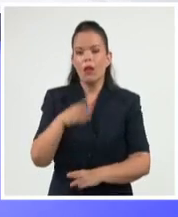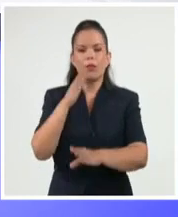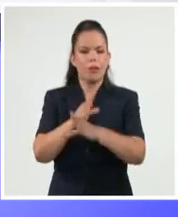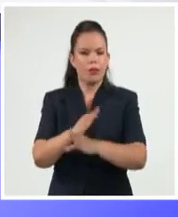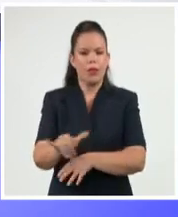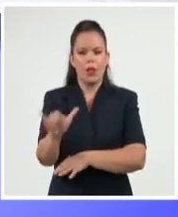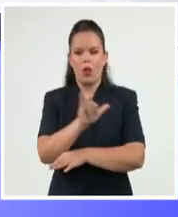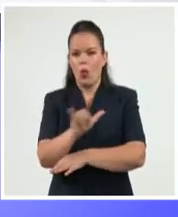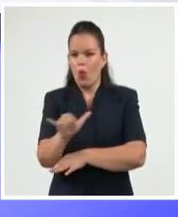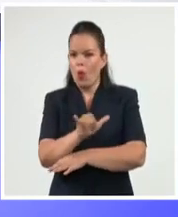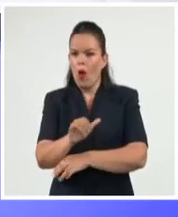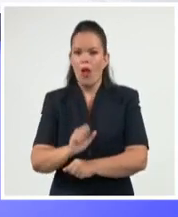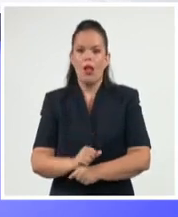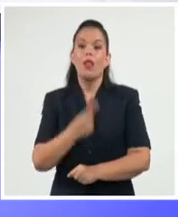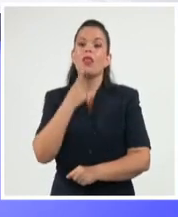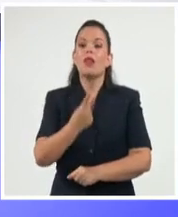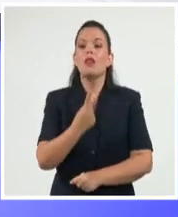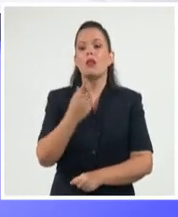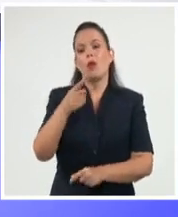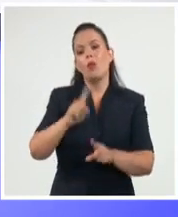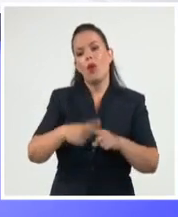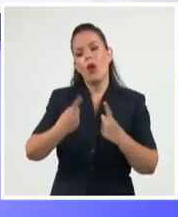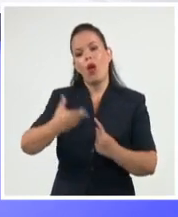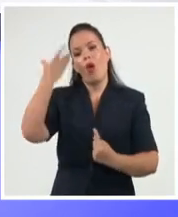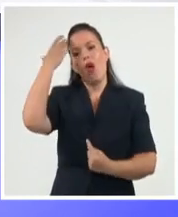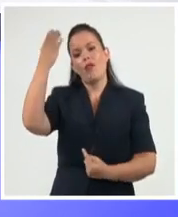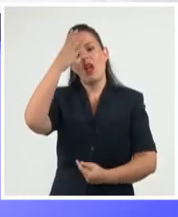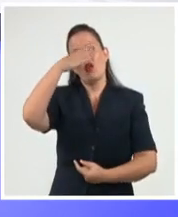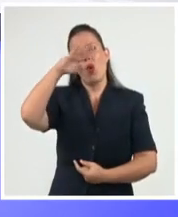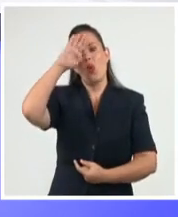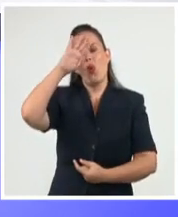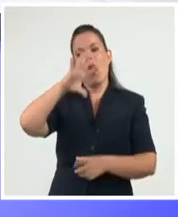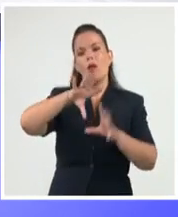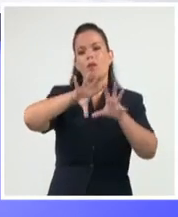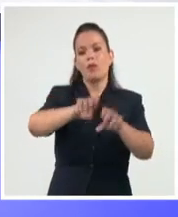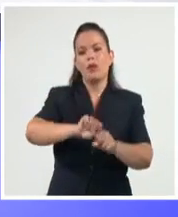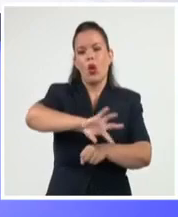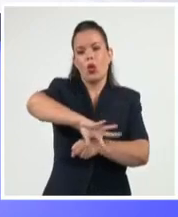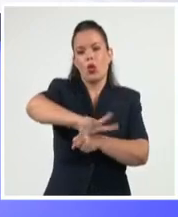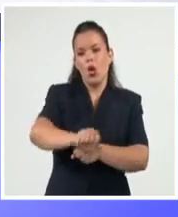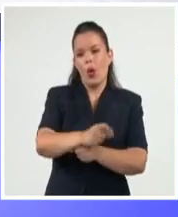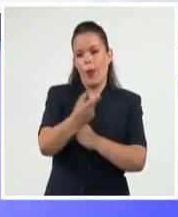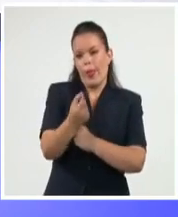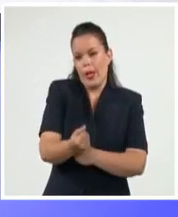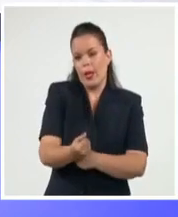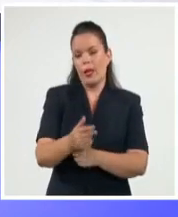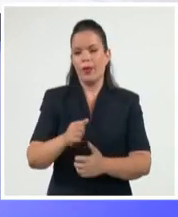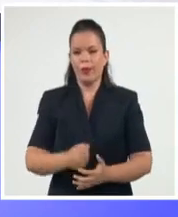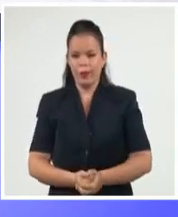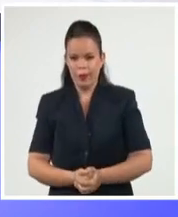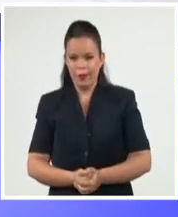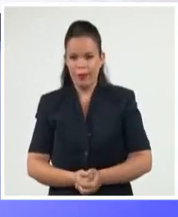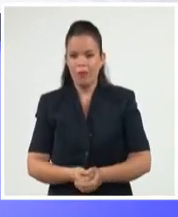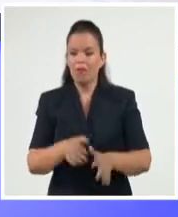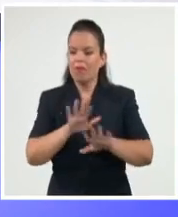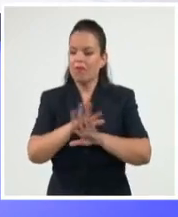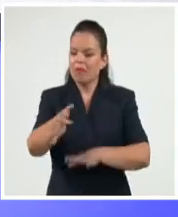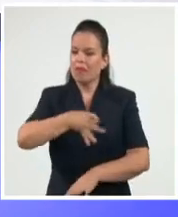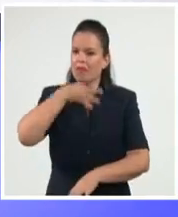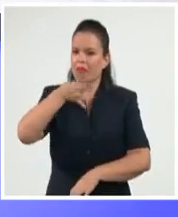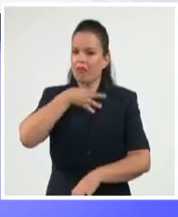fueron desmentidos en el sitio digital Cuba Debate por el gerente general de Fincimex, Yamil Hernández González.